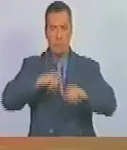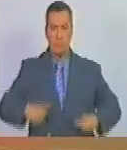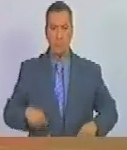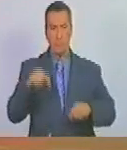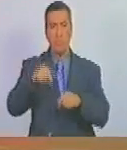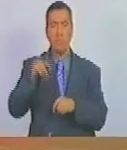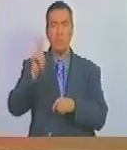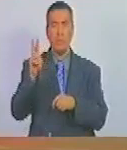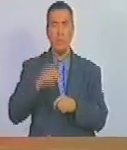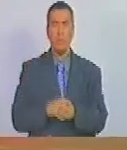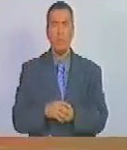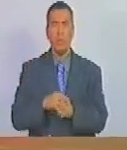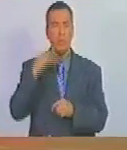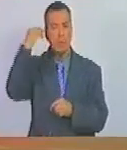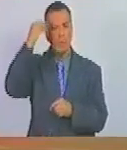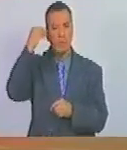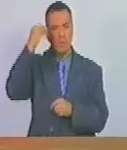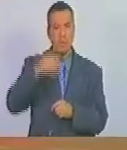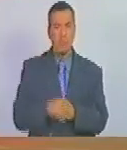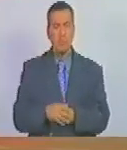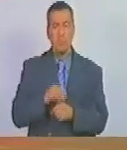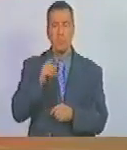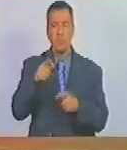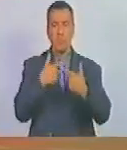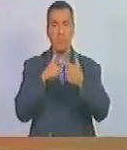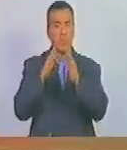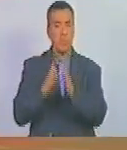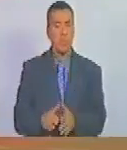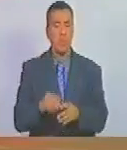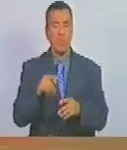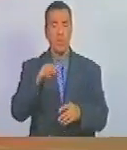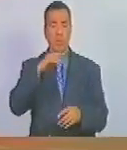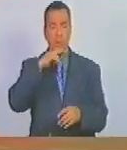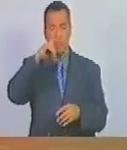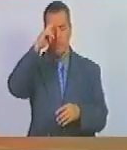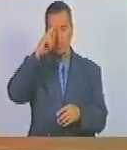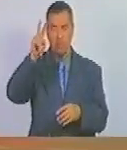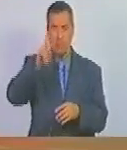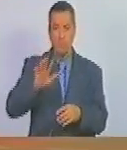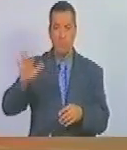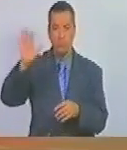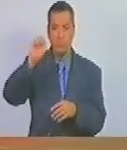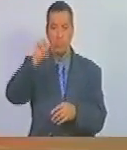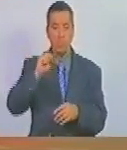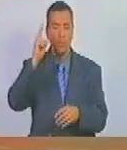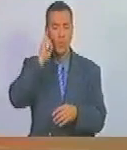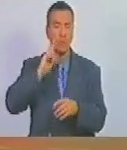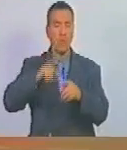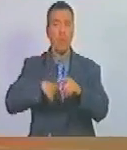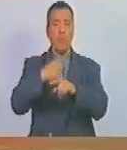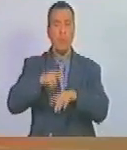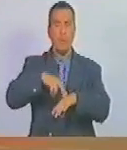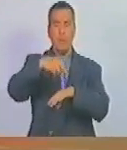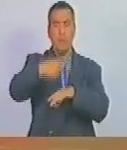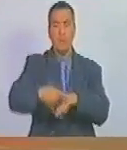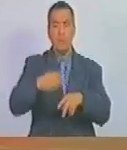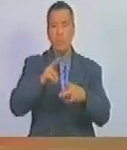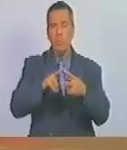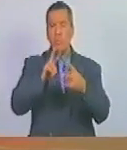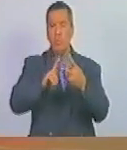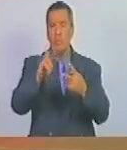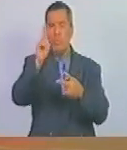de Venezuela. Considerando que el libertador y padre de la patria Simón Bolívar, luego de la caída de la segunda